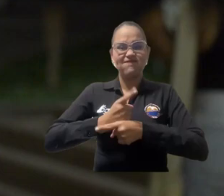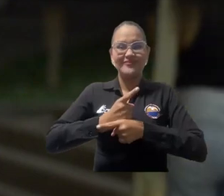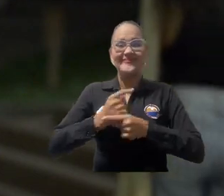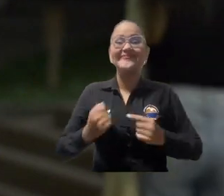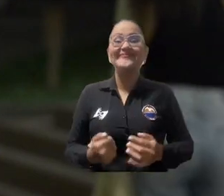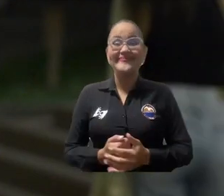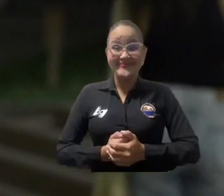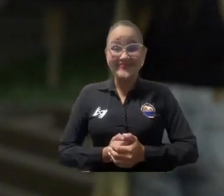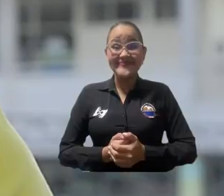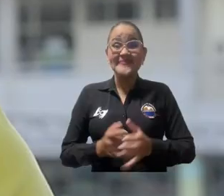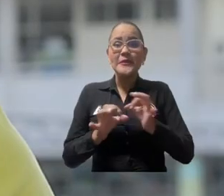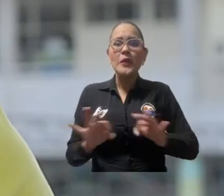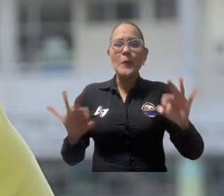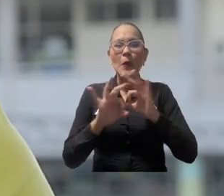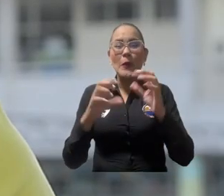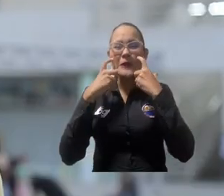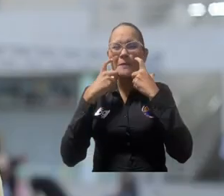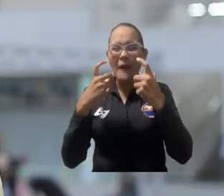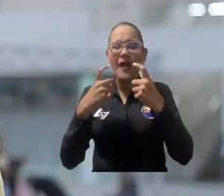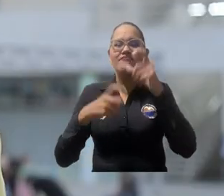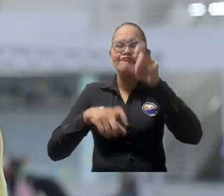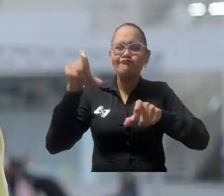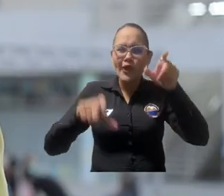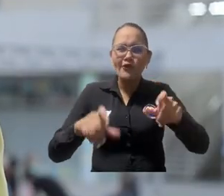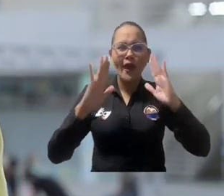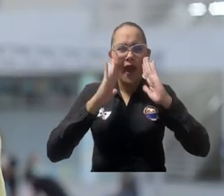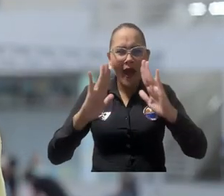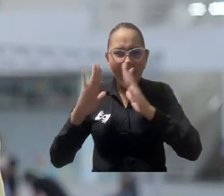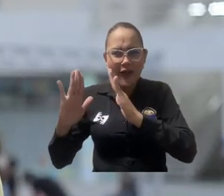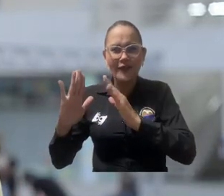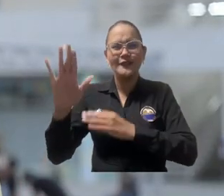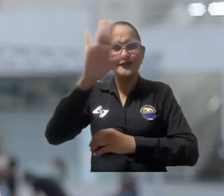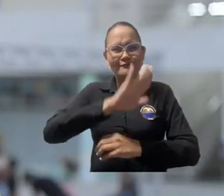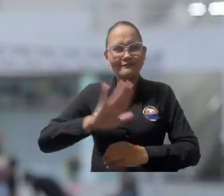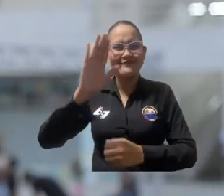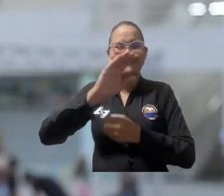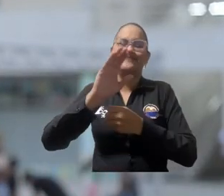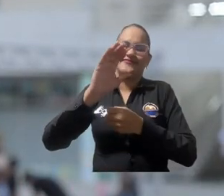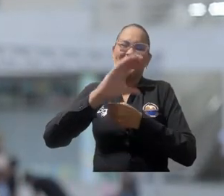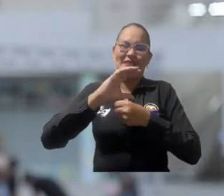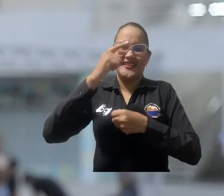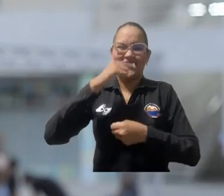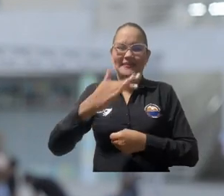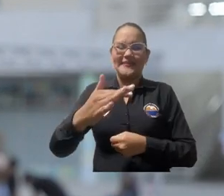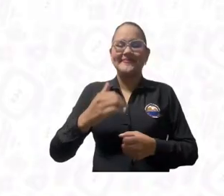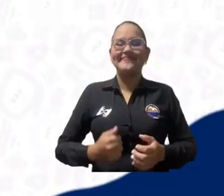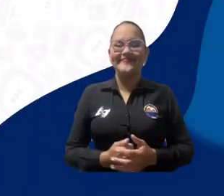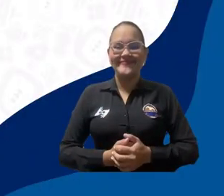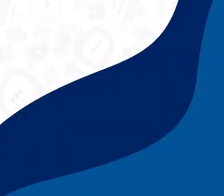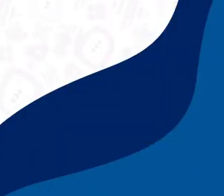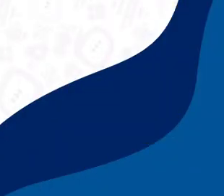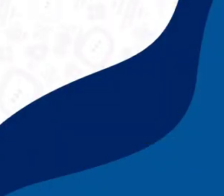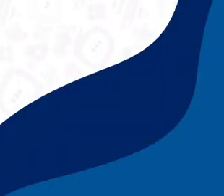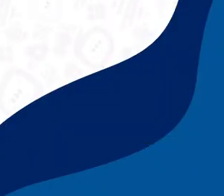aterrizados a la realidad. Y es poner por encima los intereses superiores de la gente, los del territorio, de la ciudad.